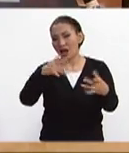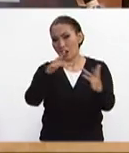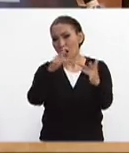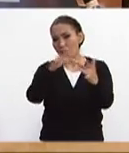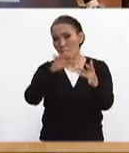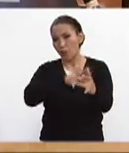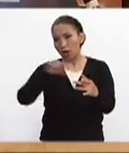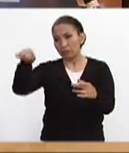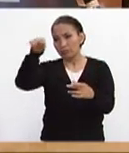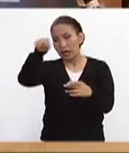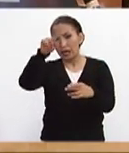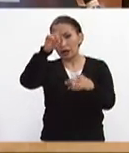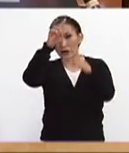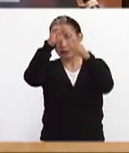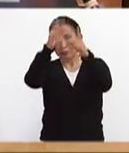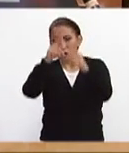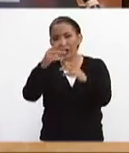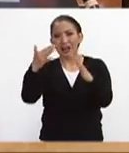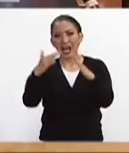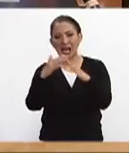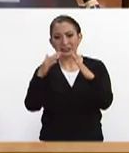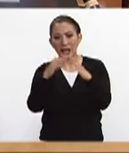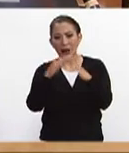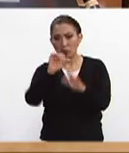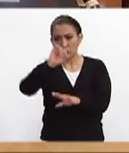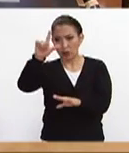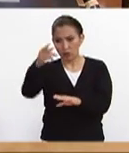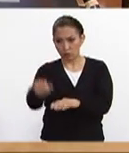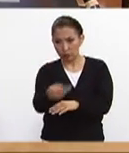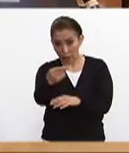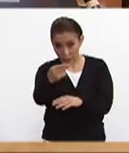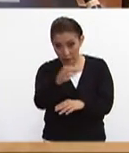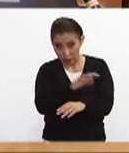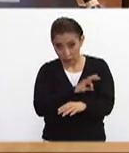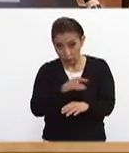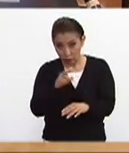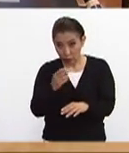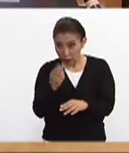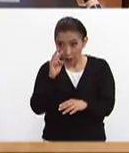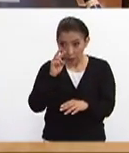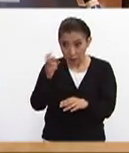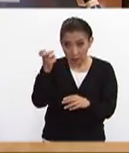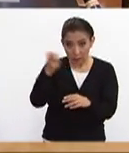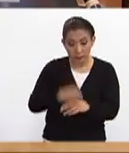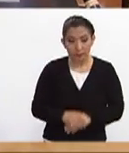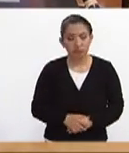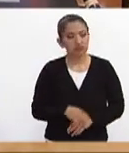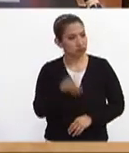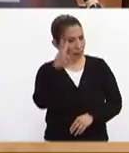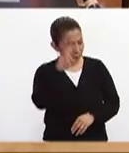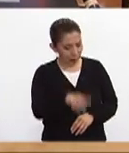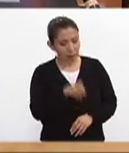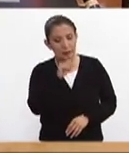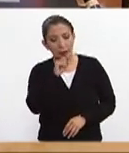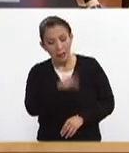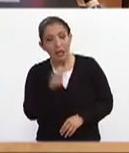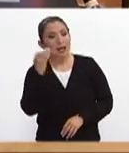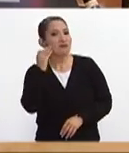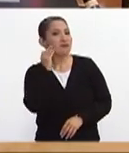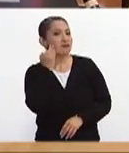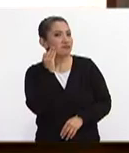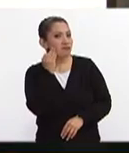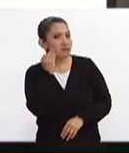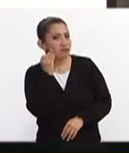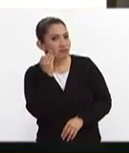personas que tienen grietas en sus casas con profesionales como ustedes ¿ustedes han visto algo de esto? es correcto también en facebook